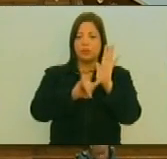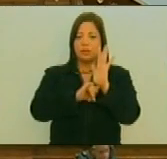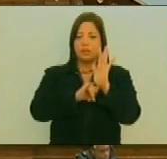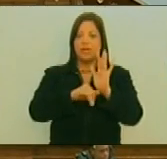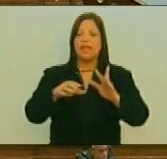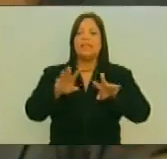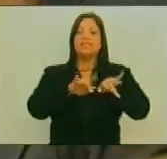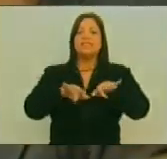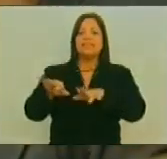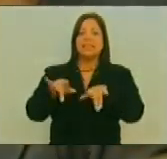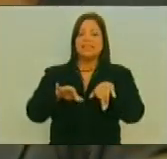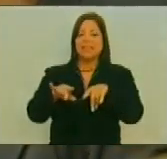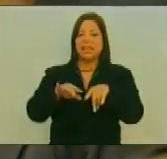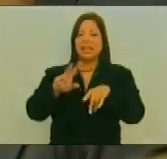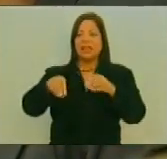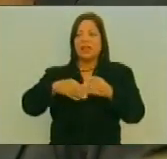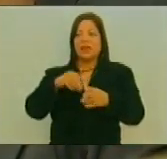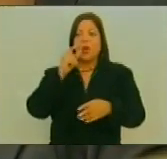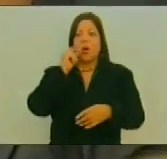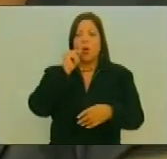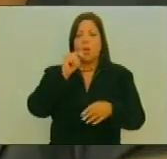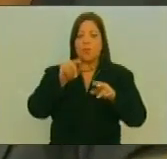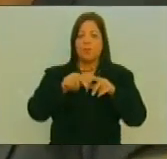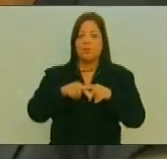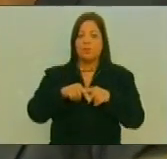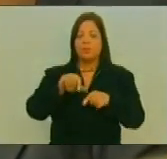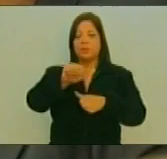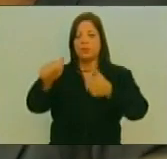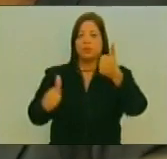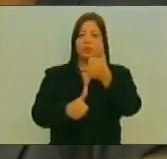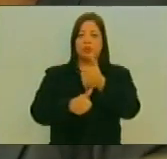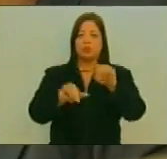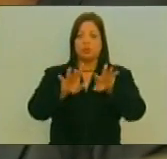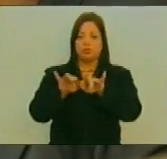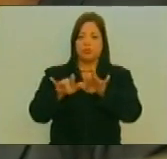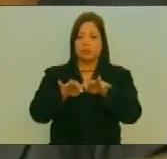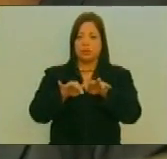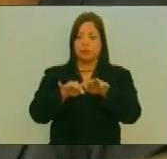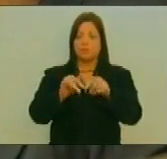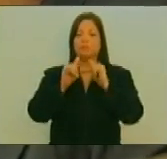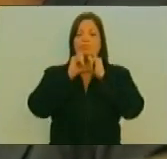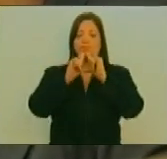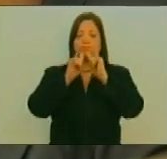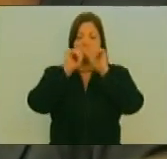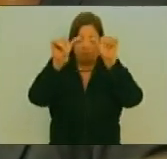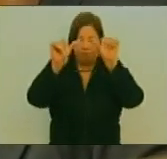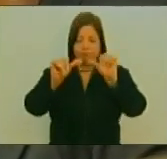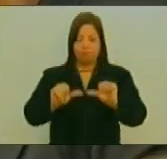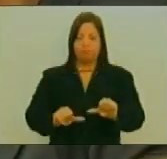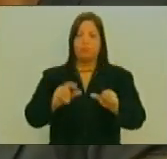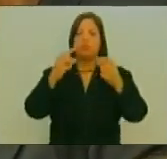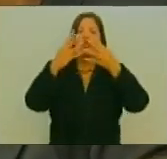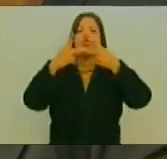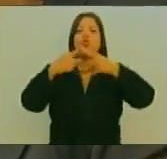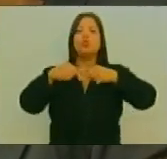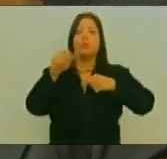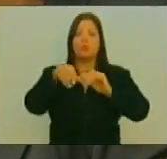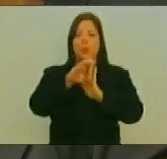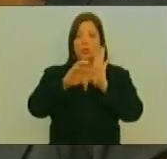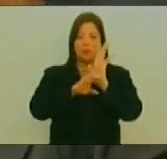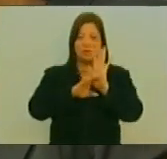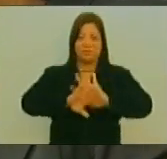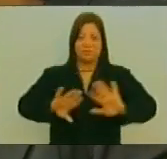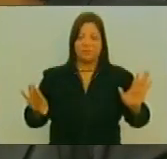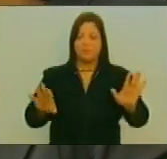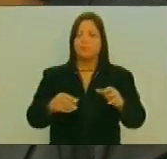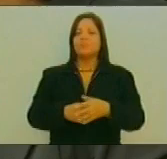secretario Fidel Ernesto Vázquez Iriarte Y de la subsecretaria Carolis Elena Pérez González Así como